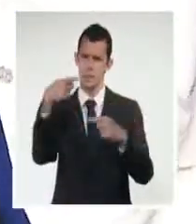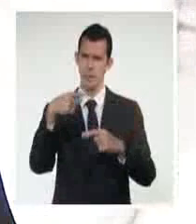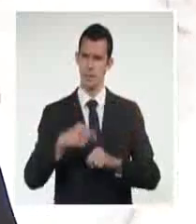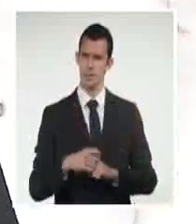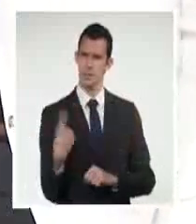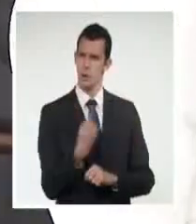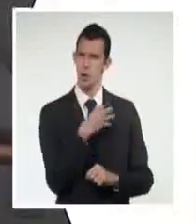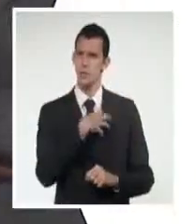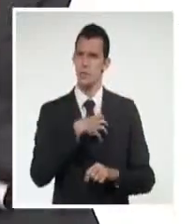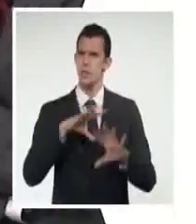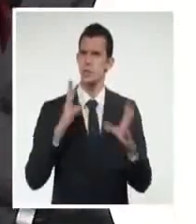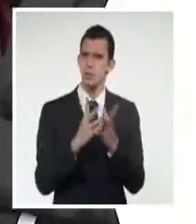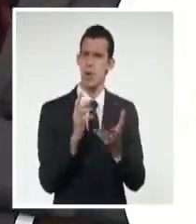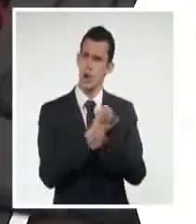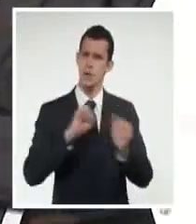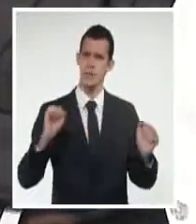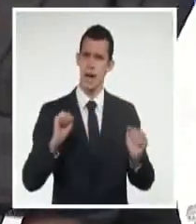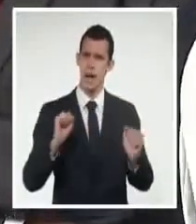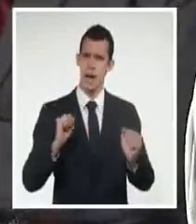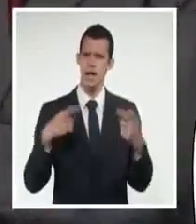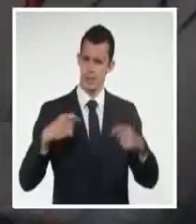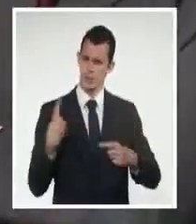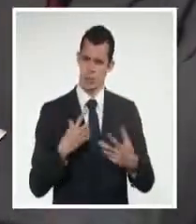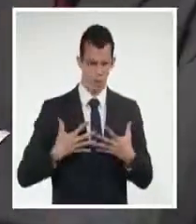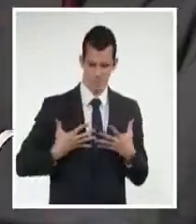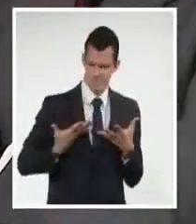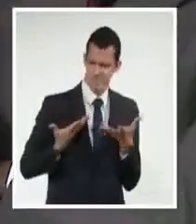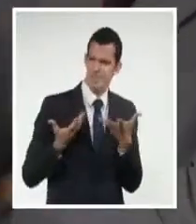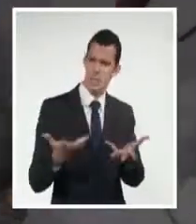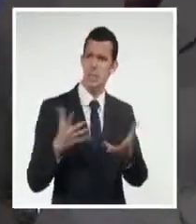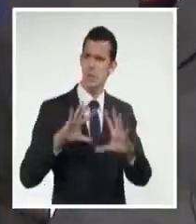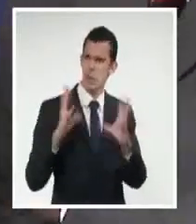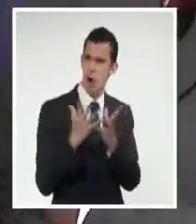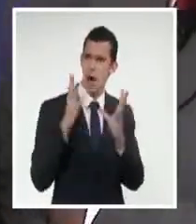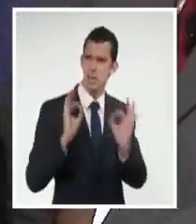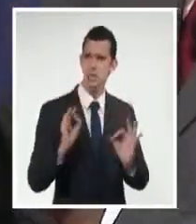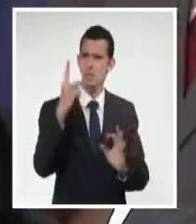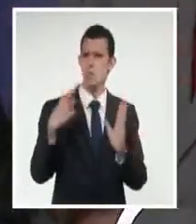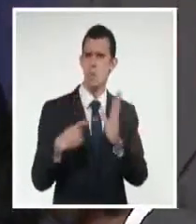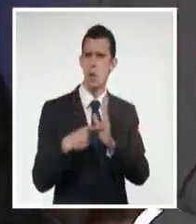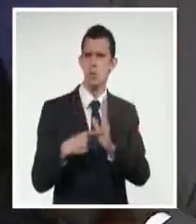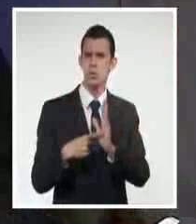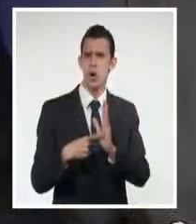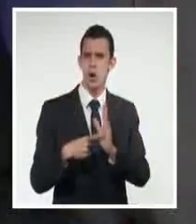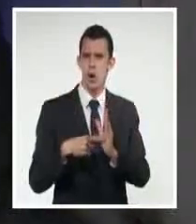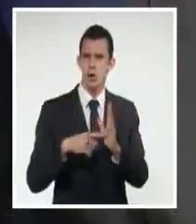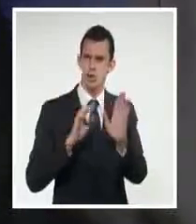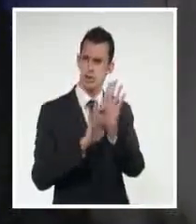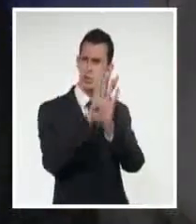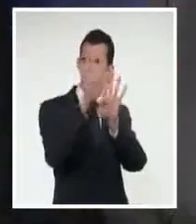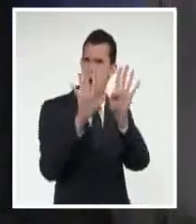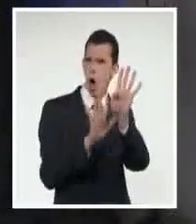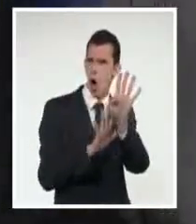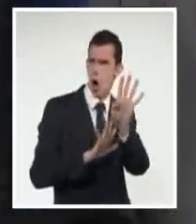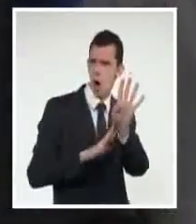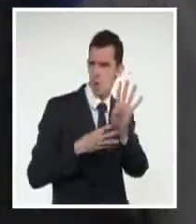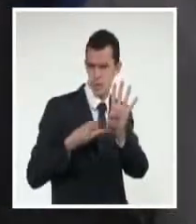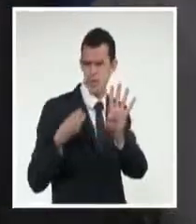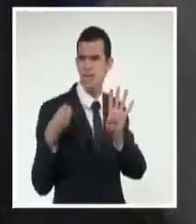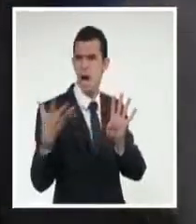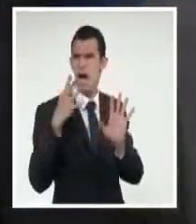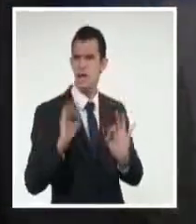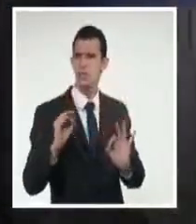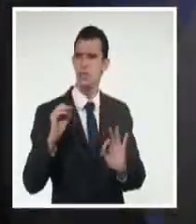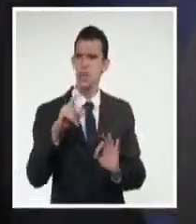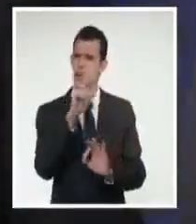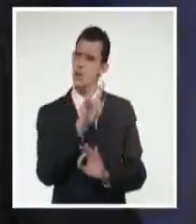vida, habrá que darlo todo. Si fuera necesario, hasta la sombra, y nunca, será